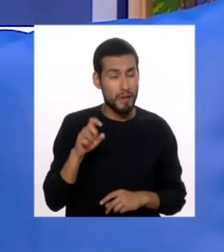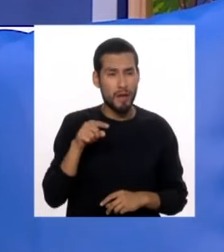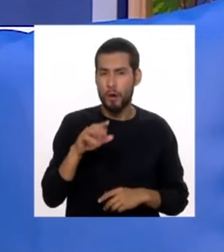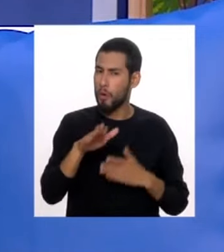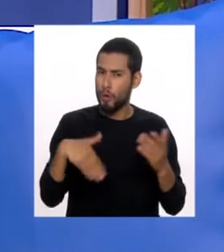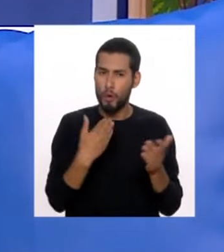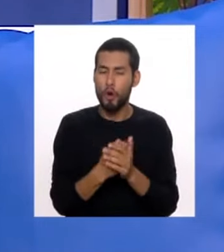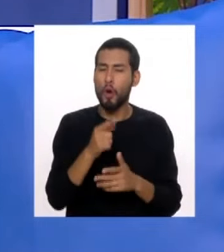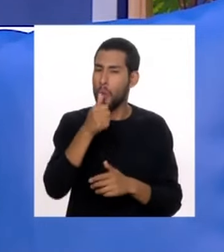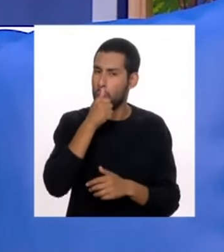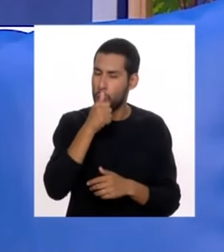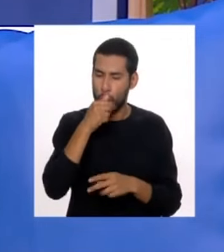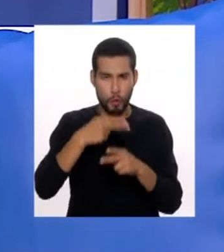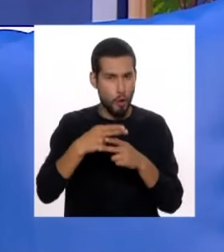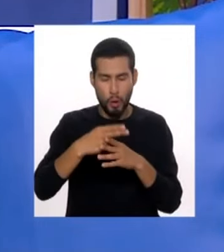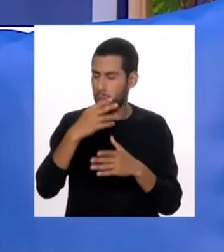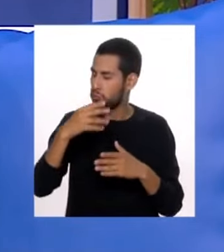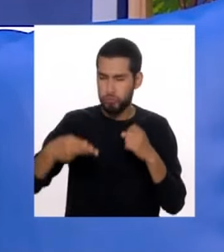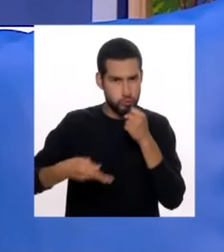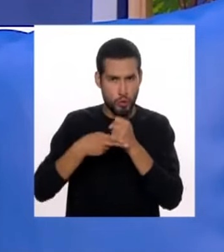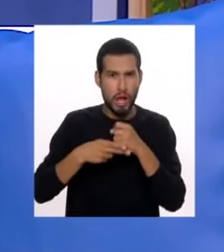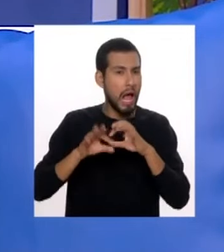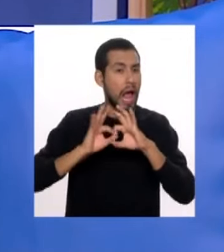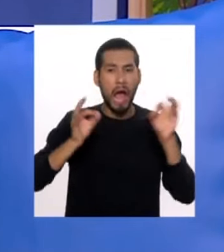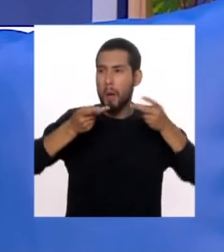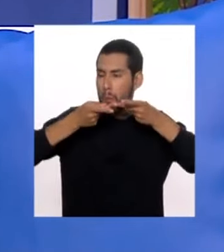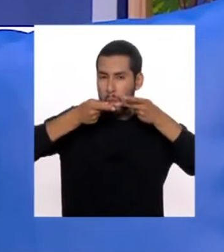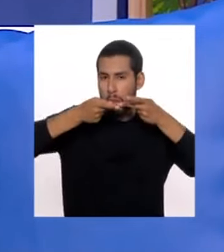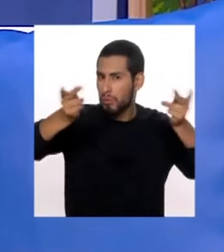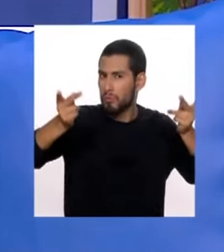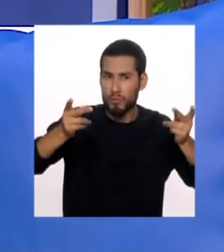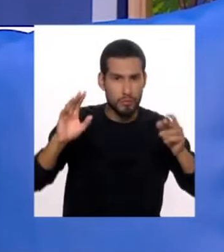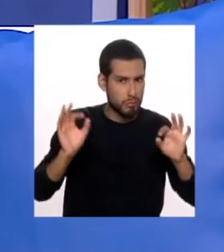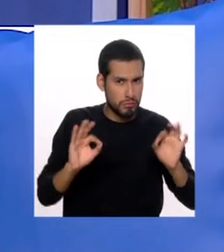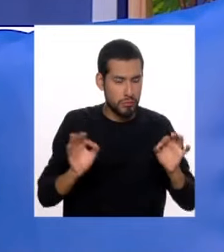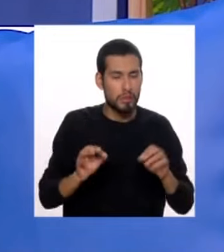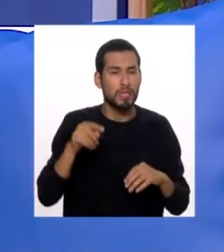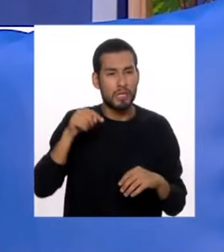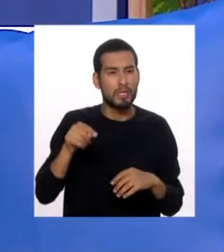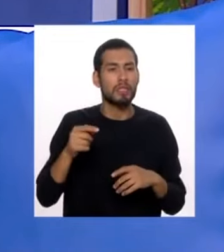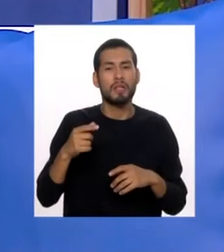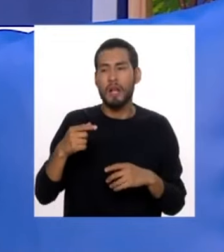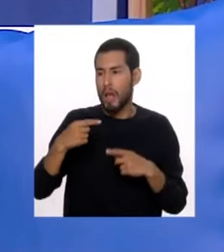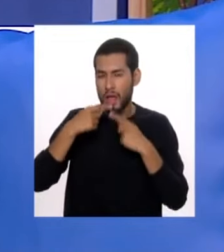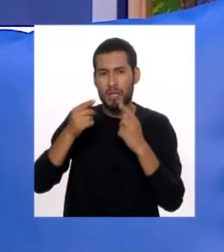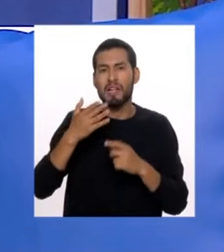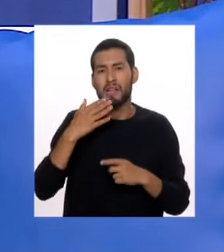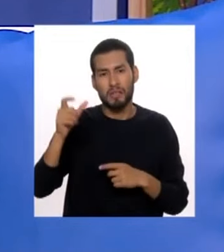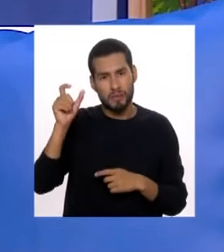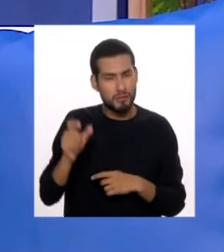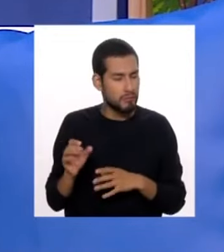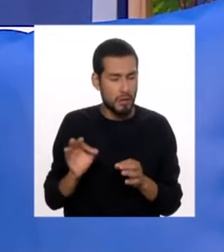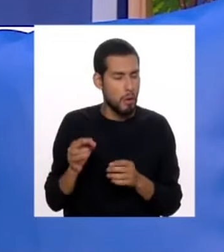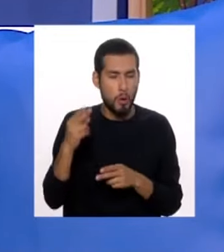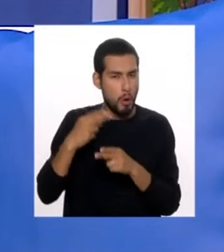de manera totalmente confidencial. Nadie se va a enterar de qué se ha hecho el reporte, de quién ha hecho el reporte. Entonces, eso